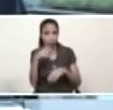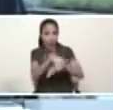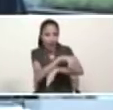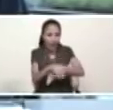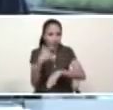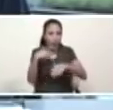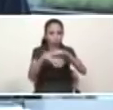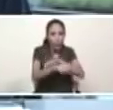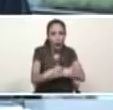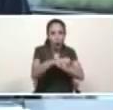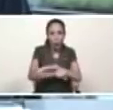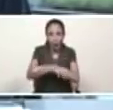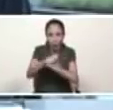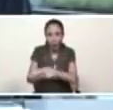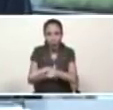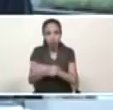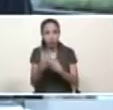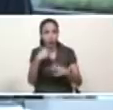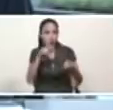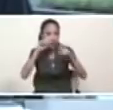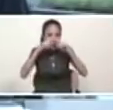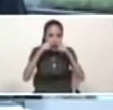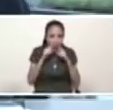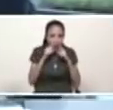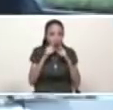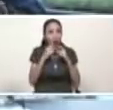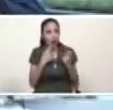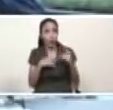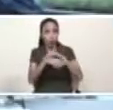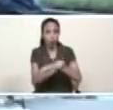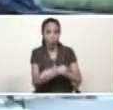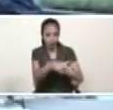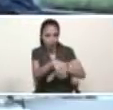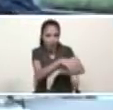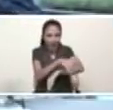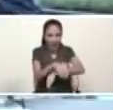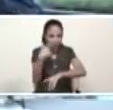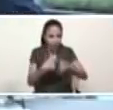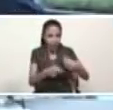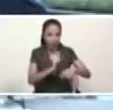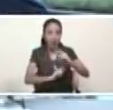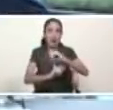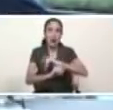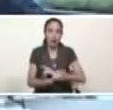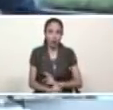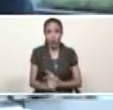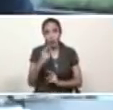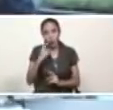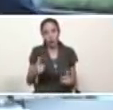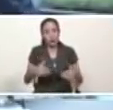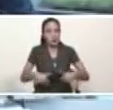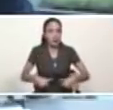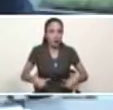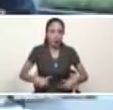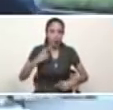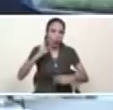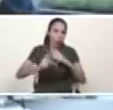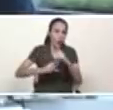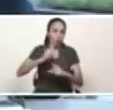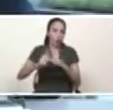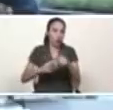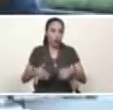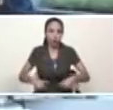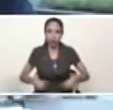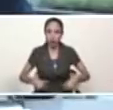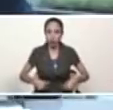cebolla que le llega a su hogar esa cebolla que usted adquiere en las calles se produce con un gran esfuerzo de los campesinos de las